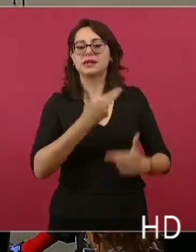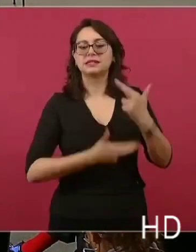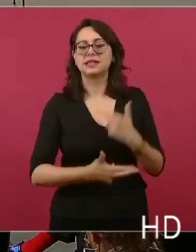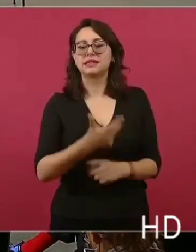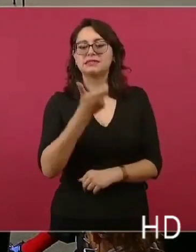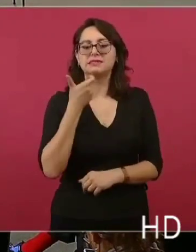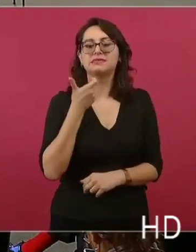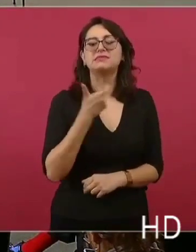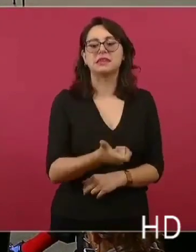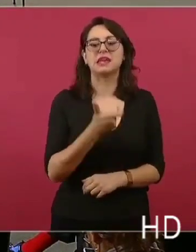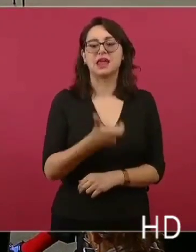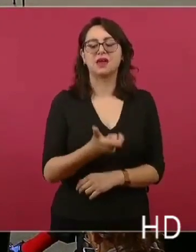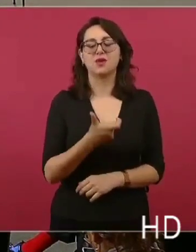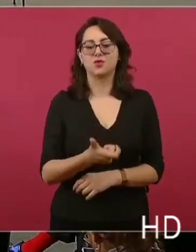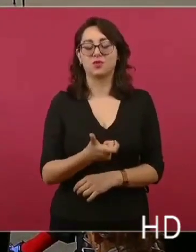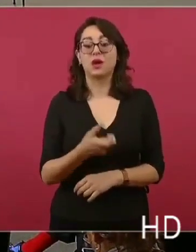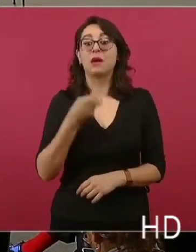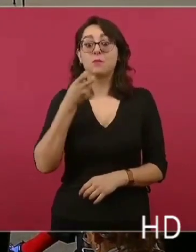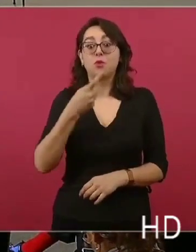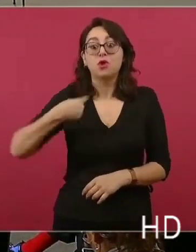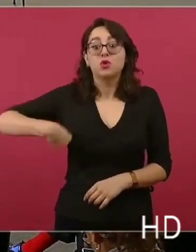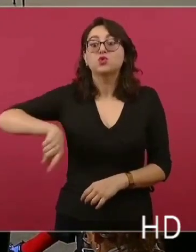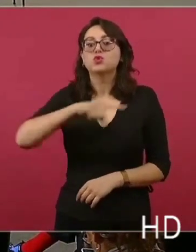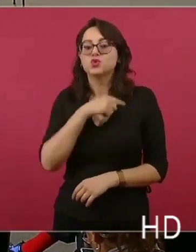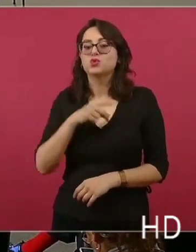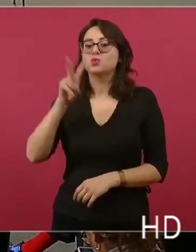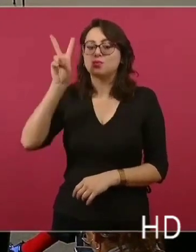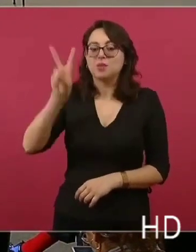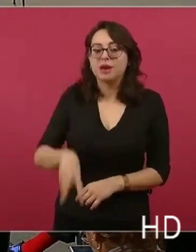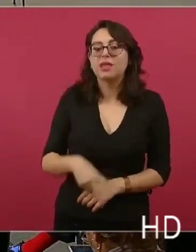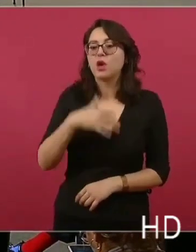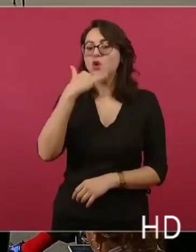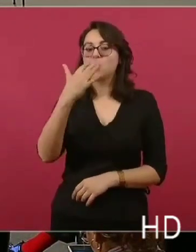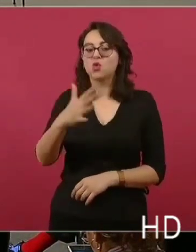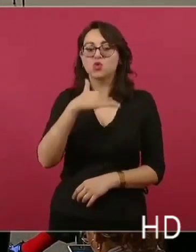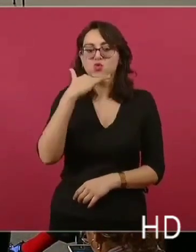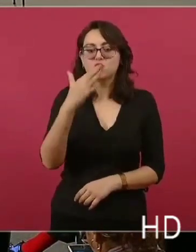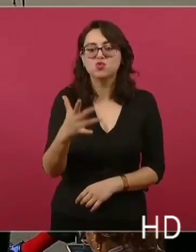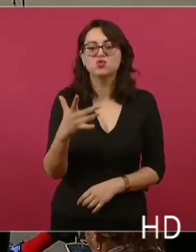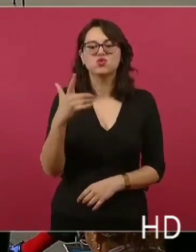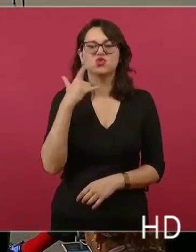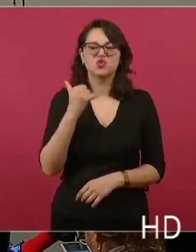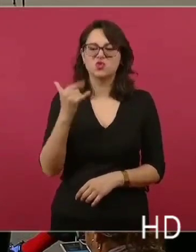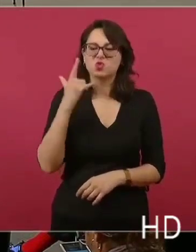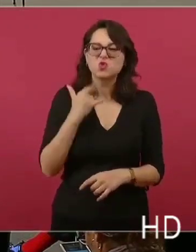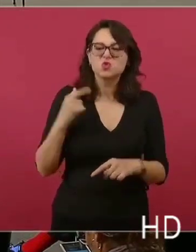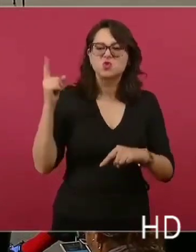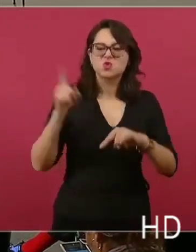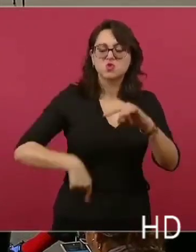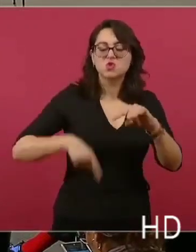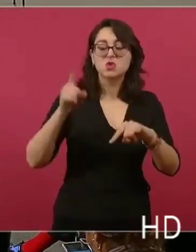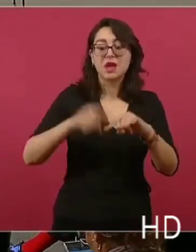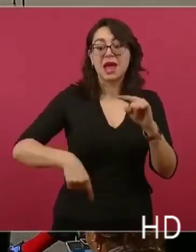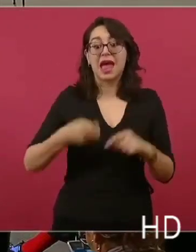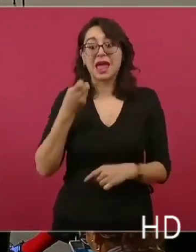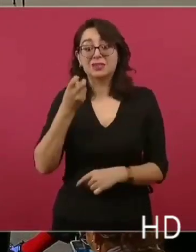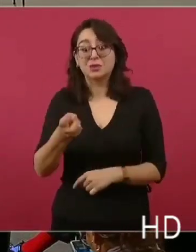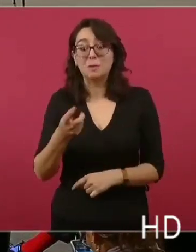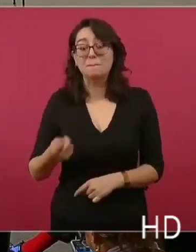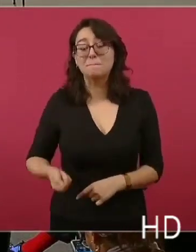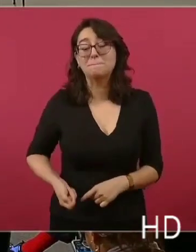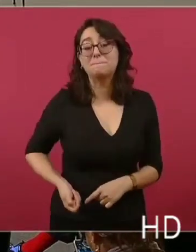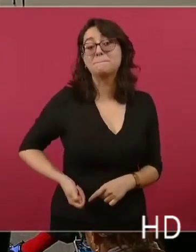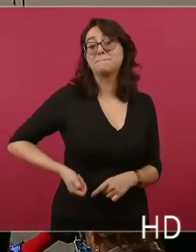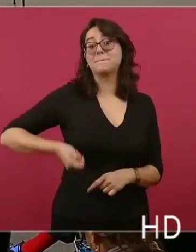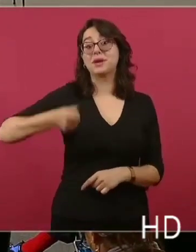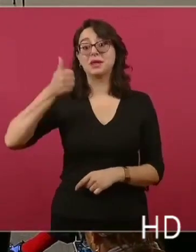Eso fue lo que hizo el gobierno de México. Este acontecimiento es algo que nunca había hecho el gobierno. El gobierno mexicano en